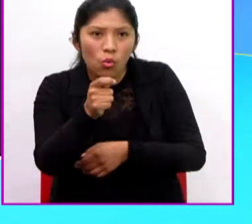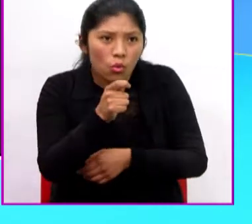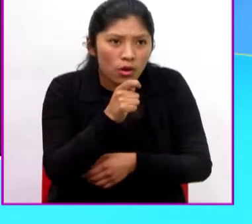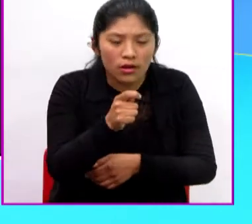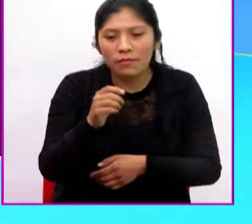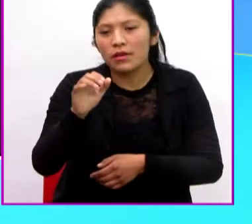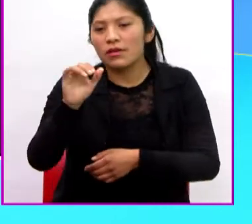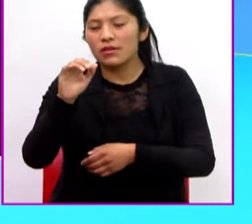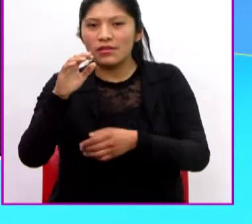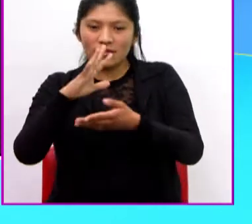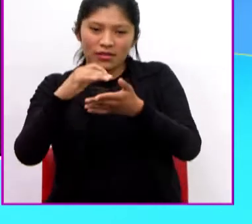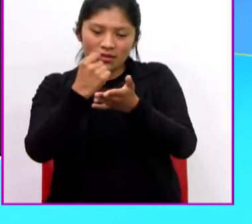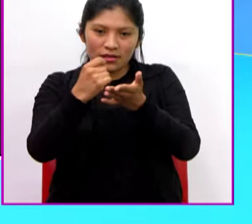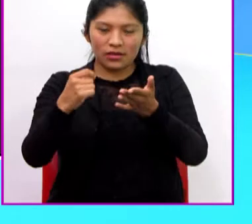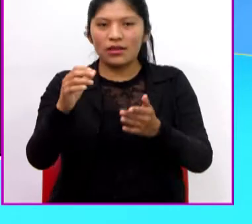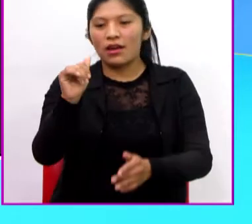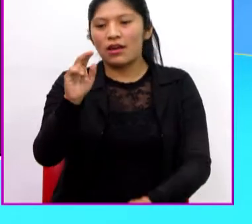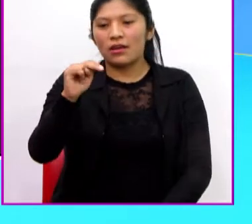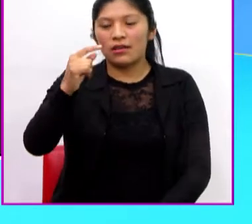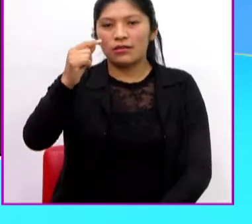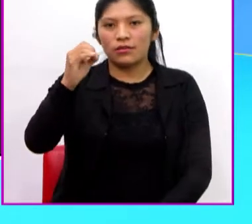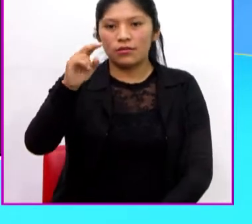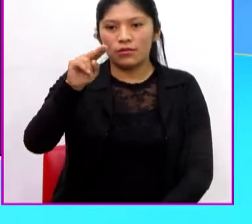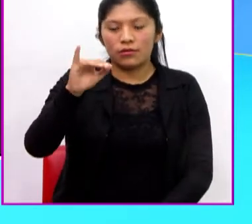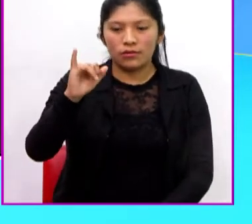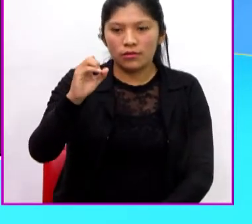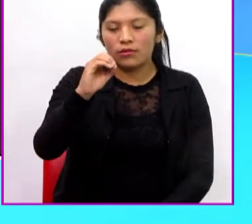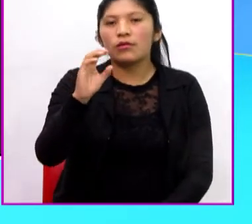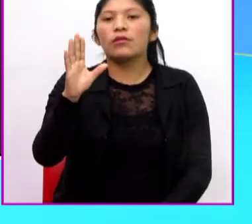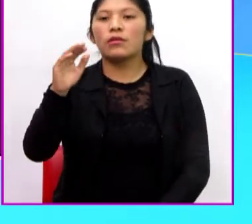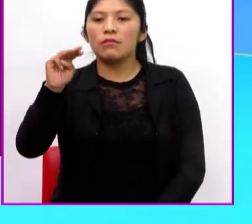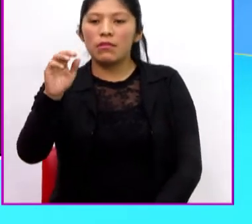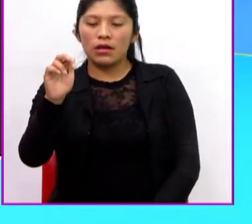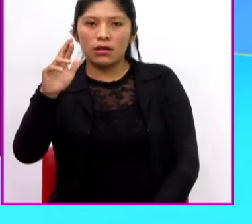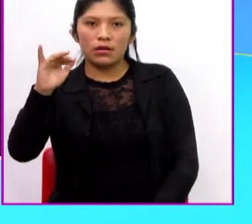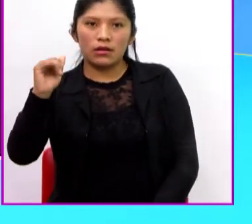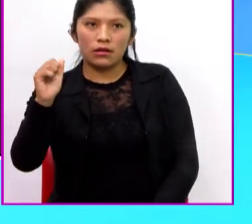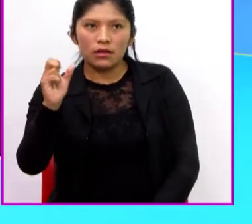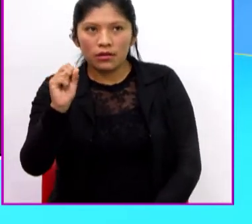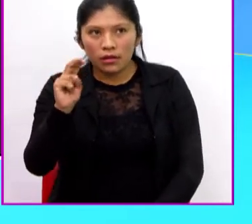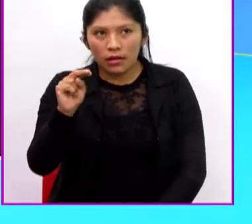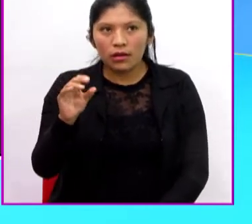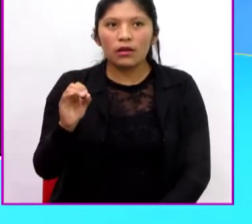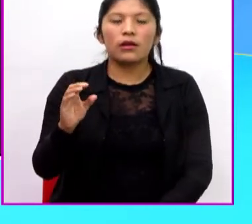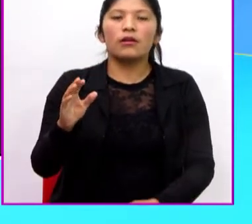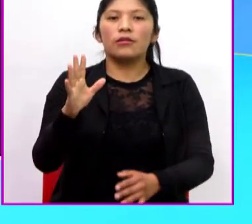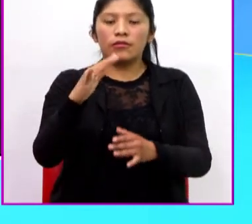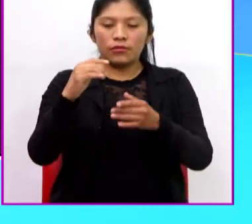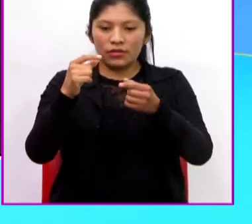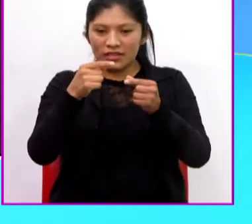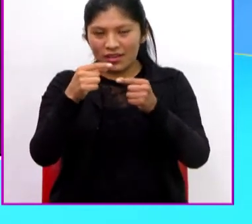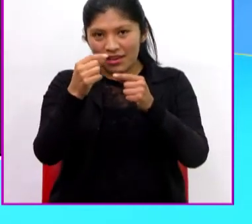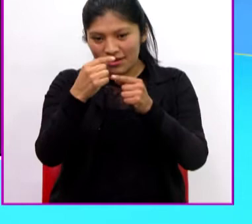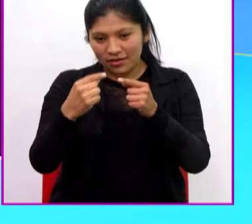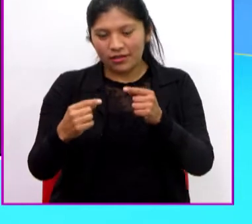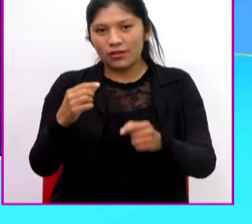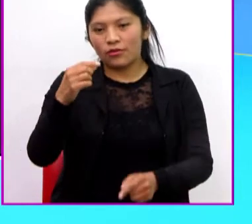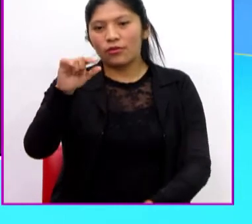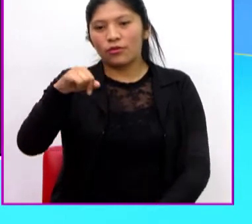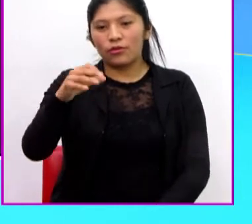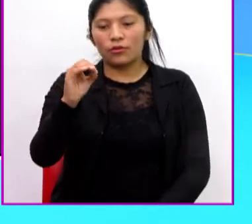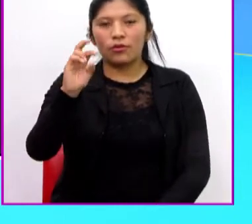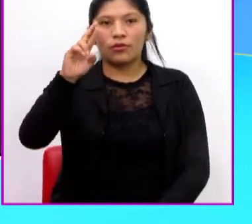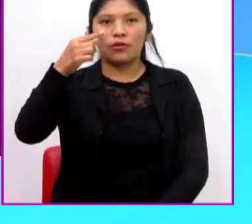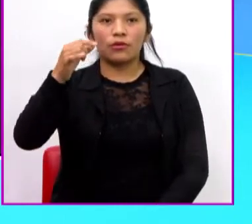Guevara. Relato Mariano Arrieta. Ilustración Salvador Pomar y guión Jorge Cielos.